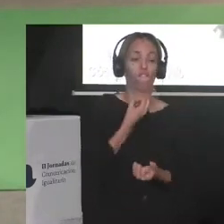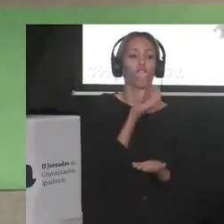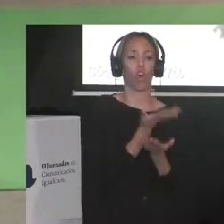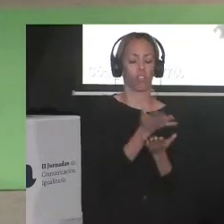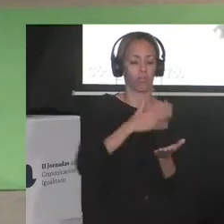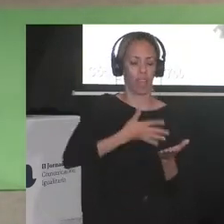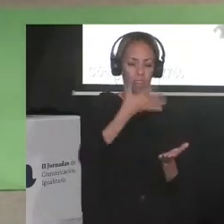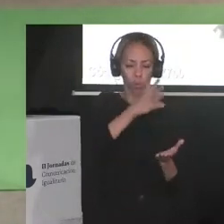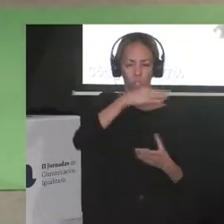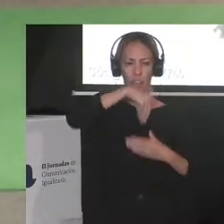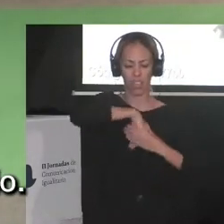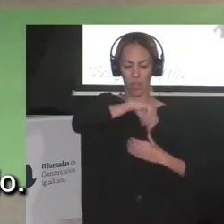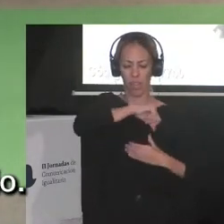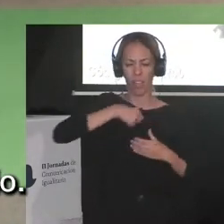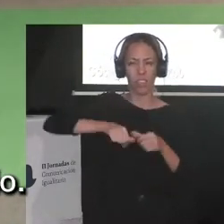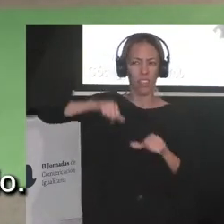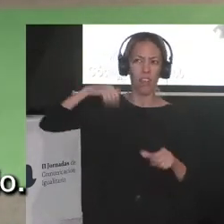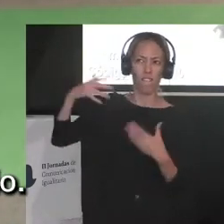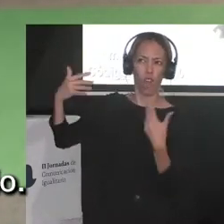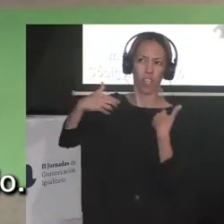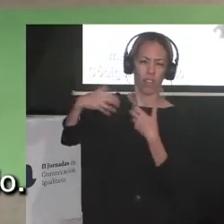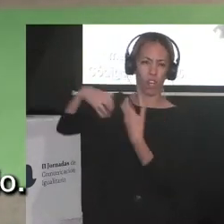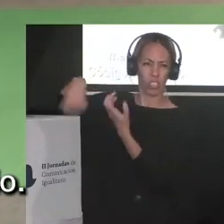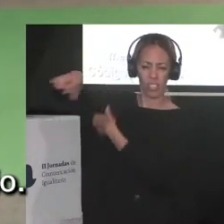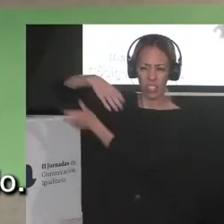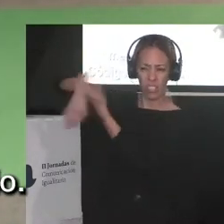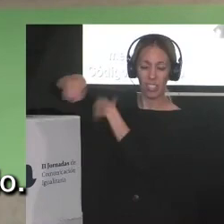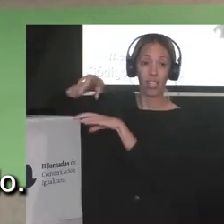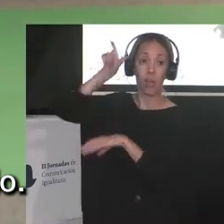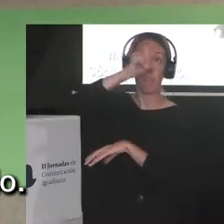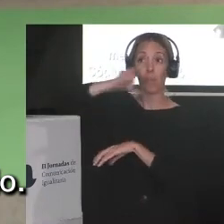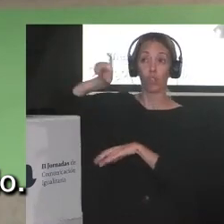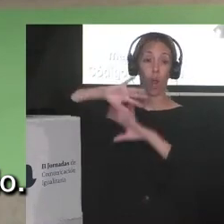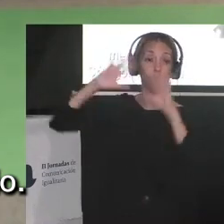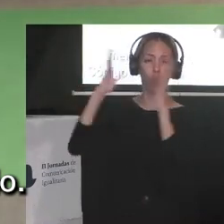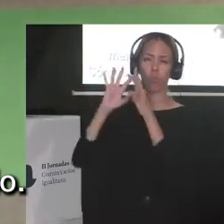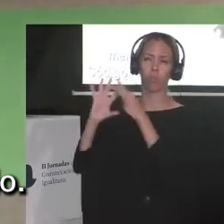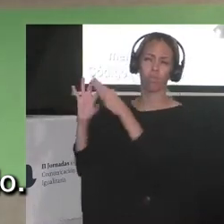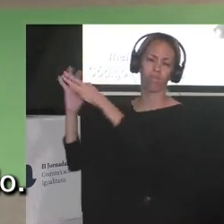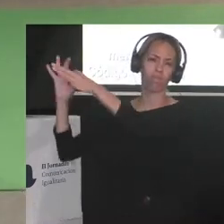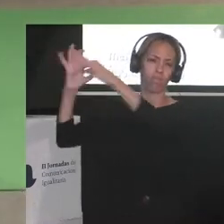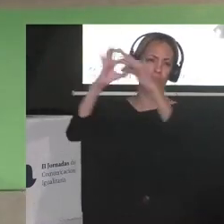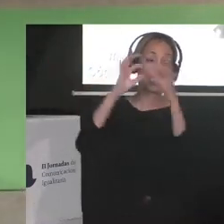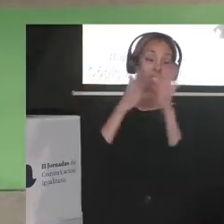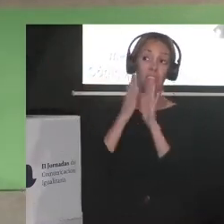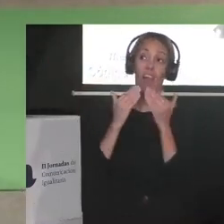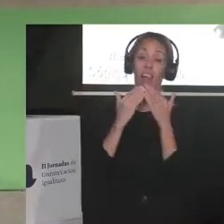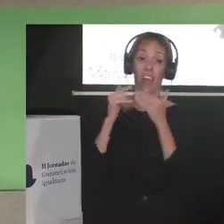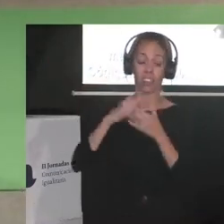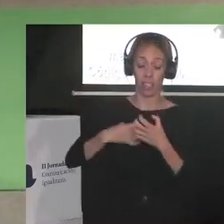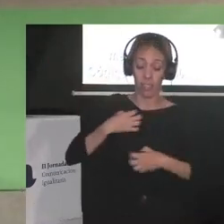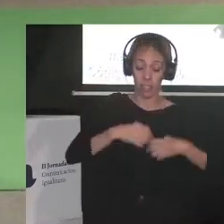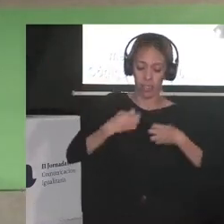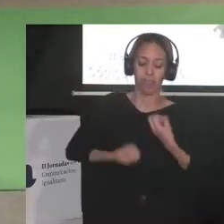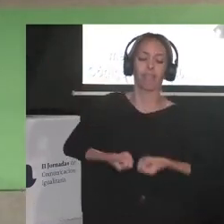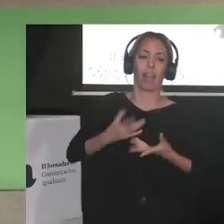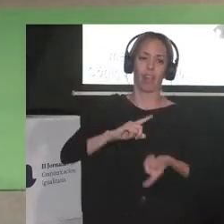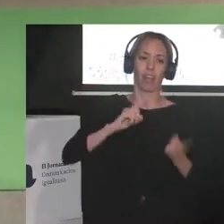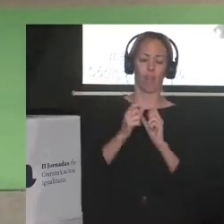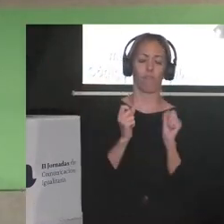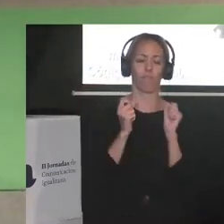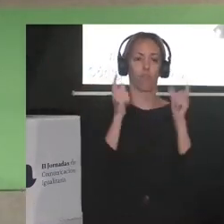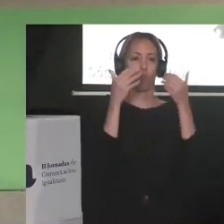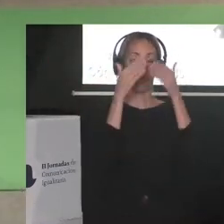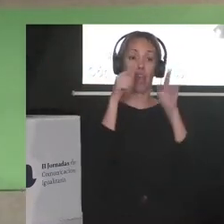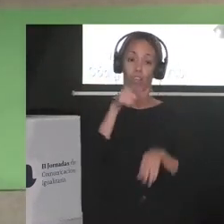íntimas de esas violencias las que han conectado a tanta gente en el mundo y encendido la mecha del cambio a eso le llamo feminismo.